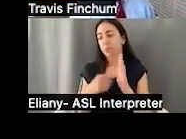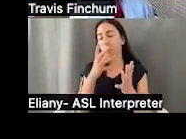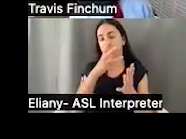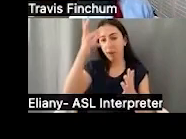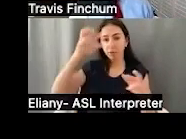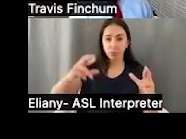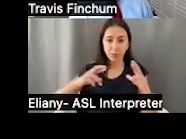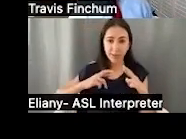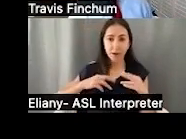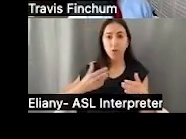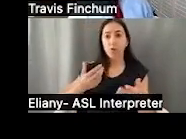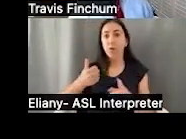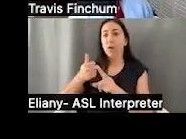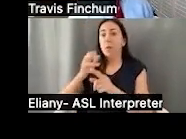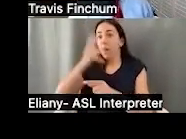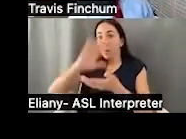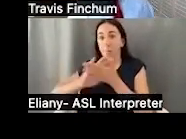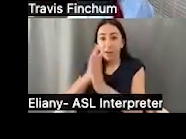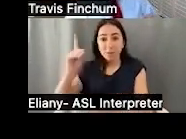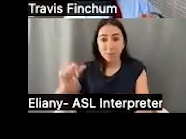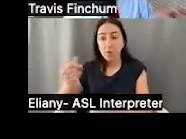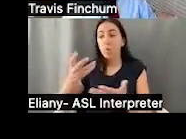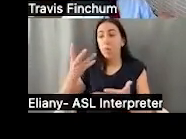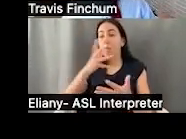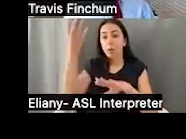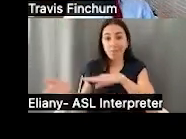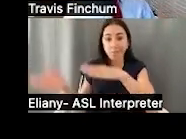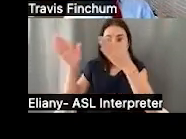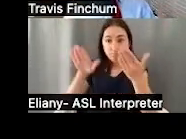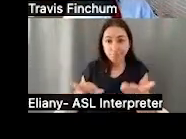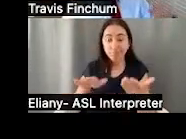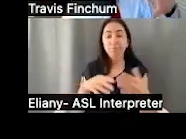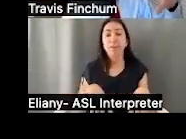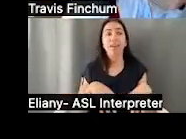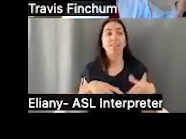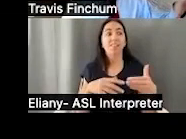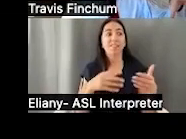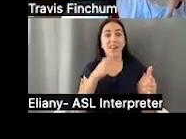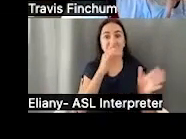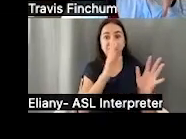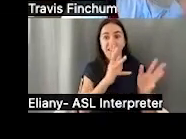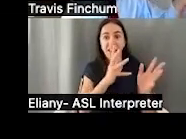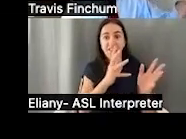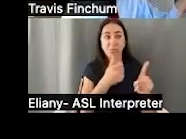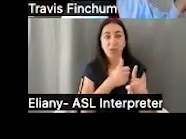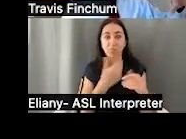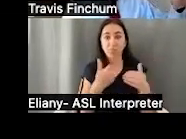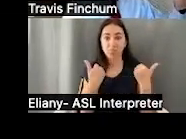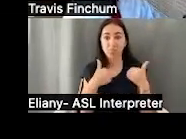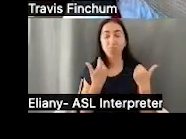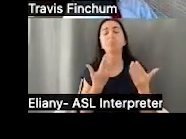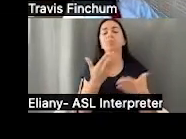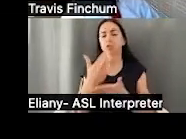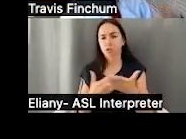social. Entonces hay beneficios si una persona pasa a ser incapacitada o